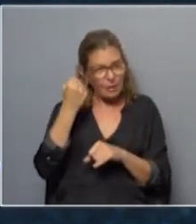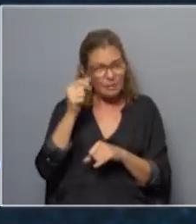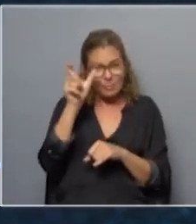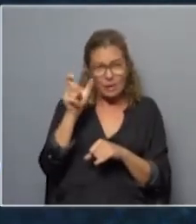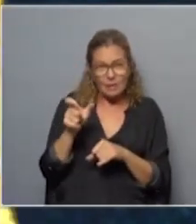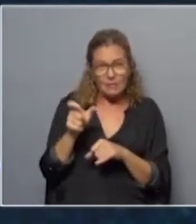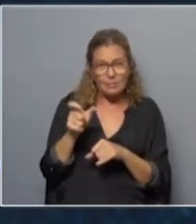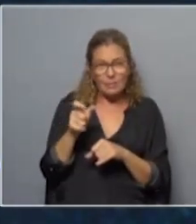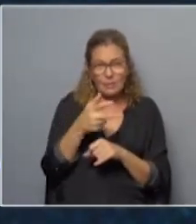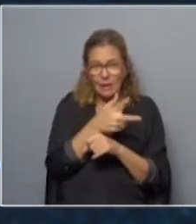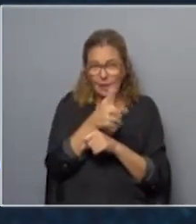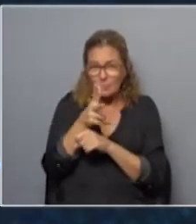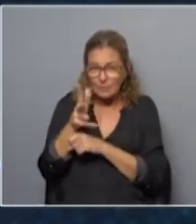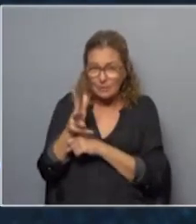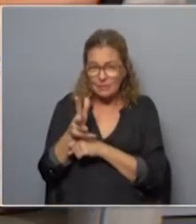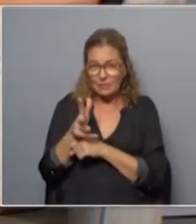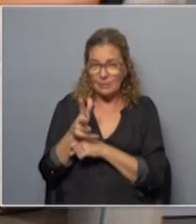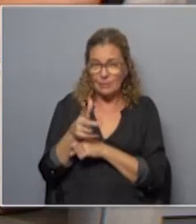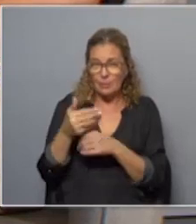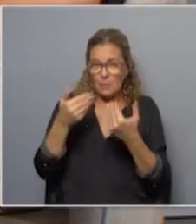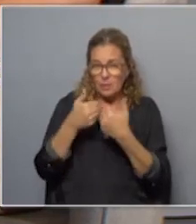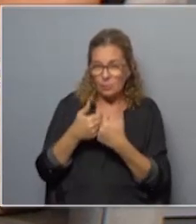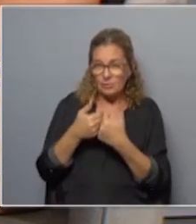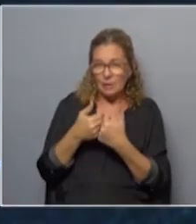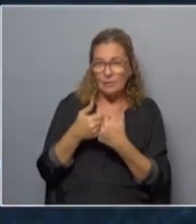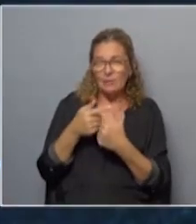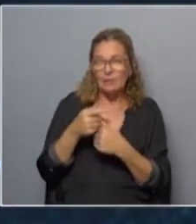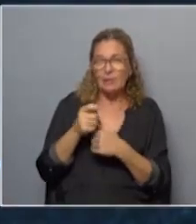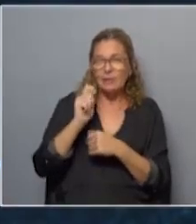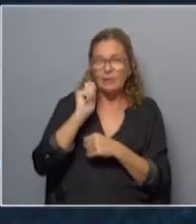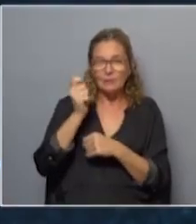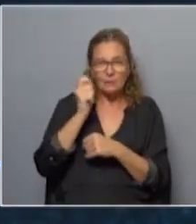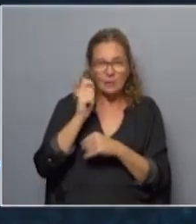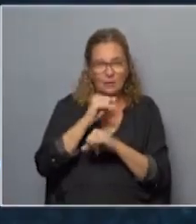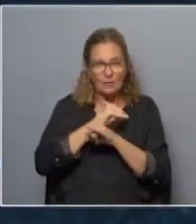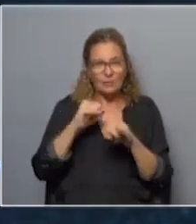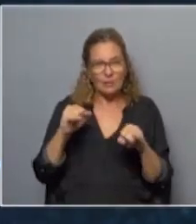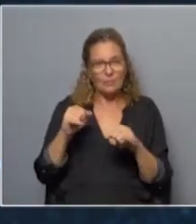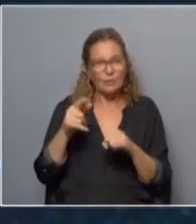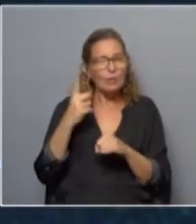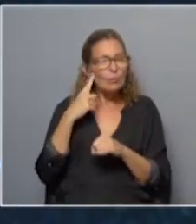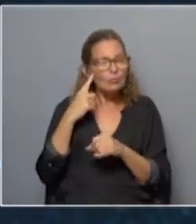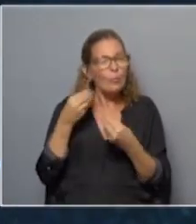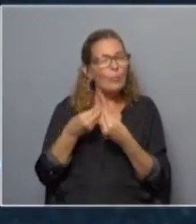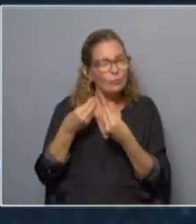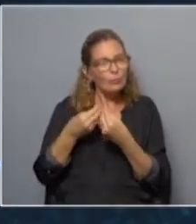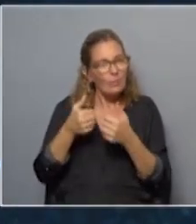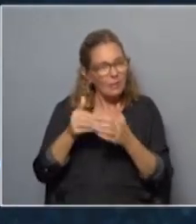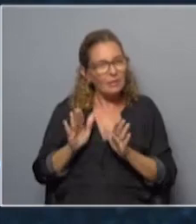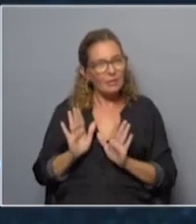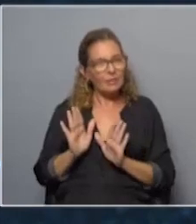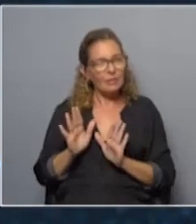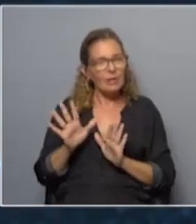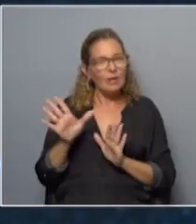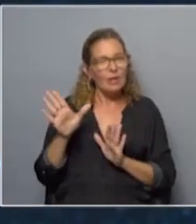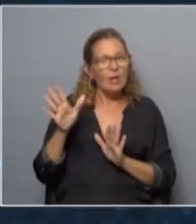quería filmar volviendo a la pregunta que ustedes me habían hecho no, no se acabó el recreo eso se escuchó mucho al principio después